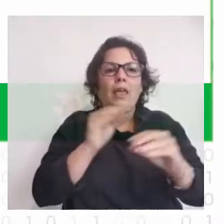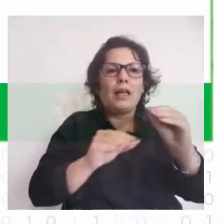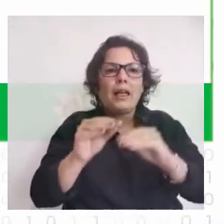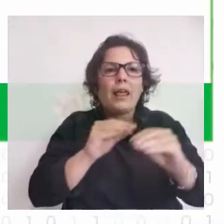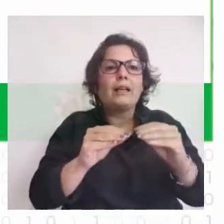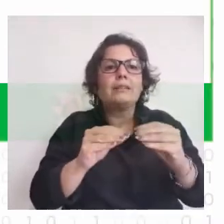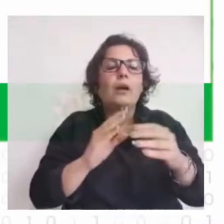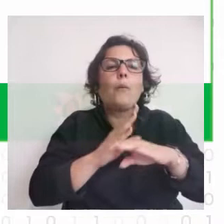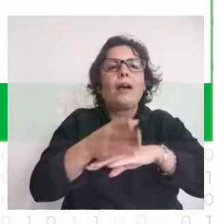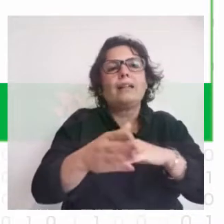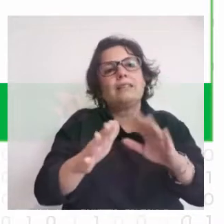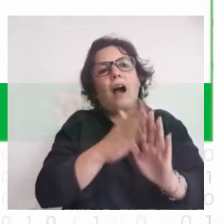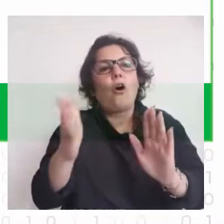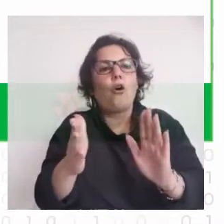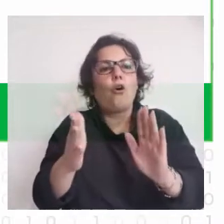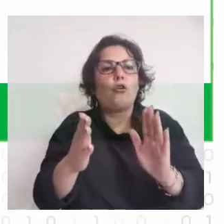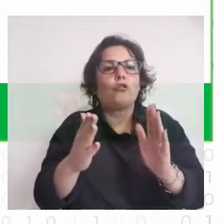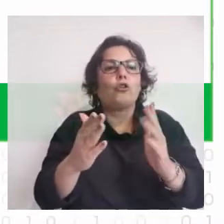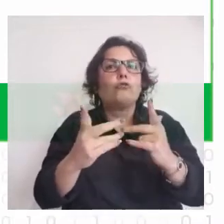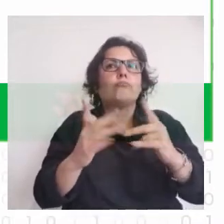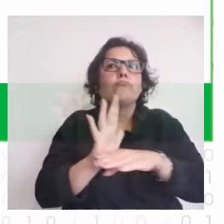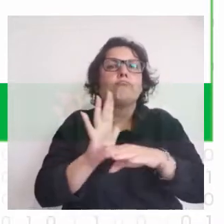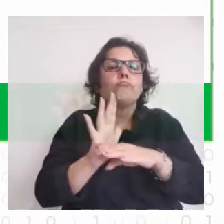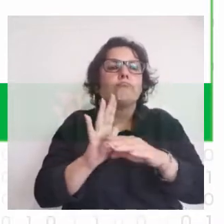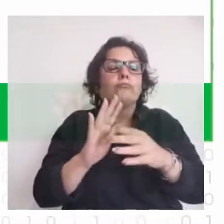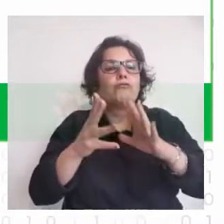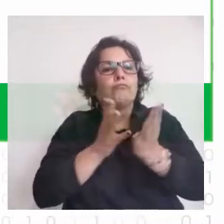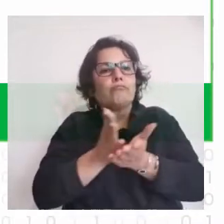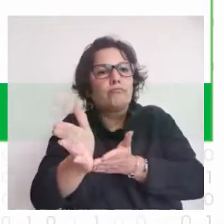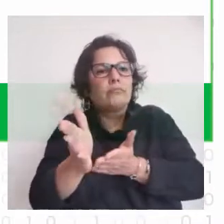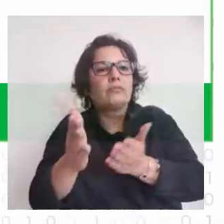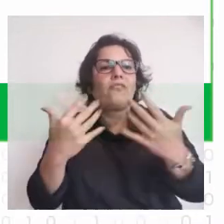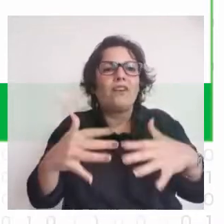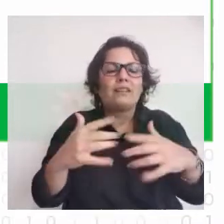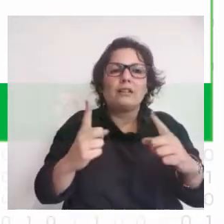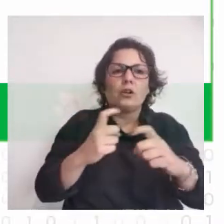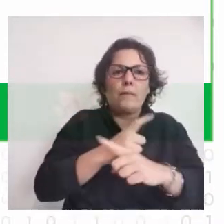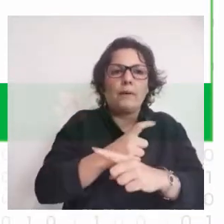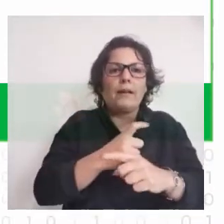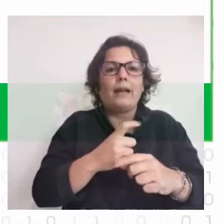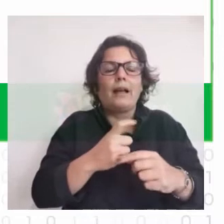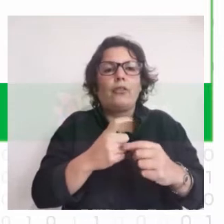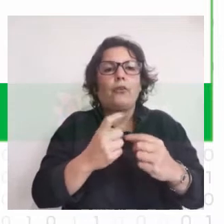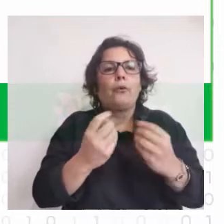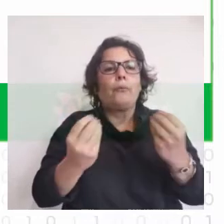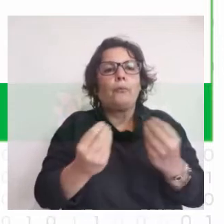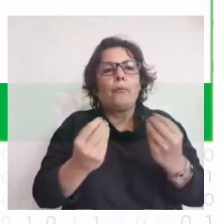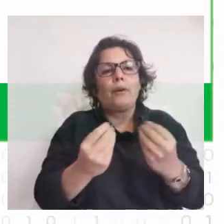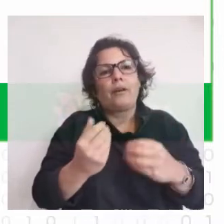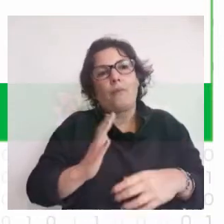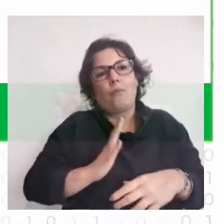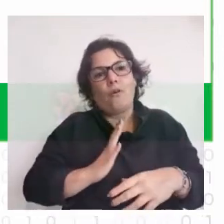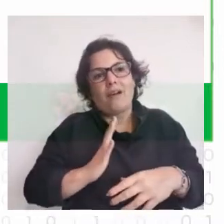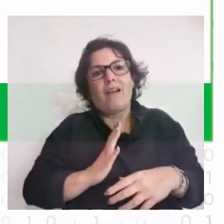niveles, que si bien es bastante complicado, porque obviamente al ser mujeres y en las que